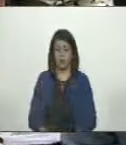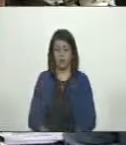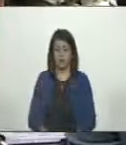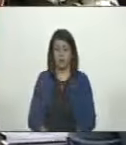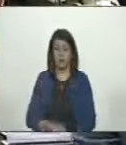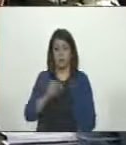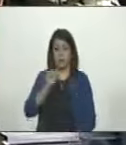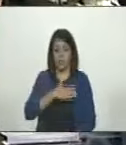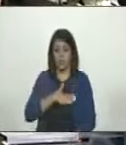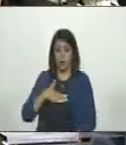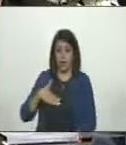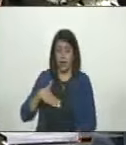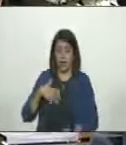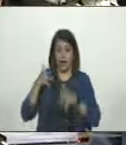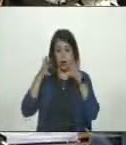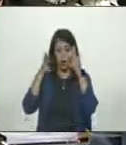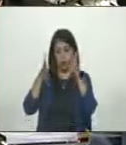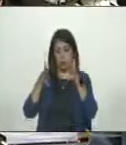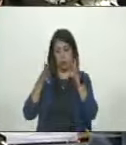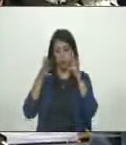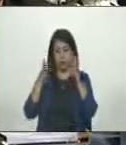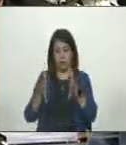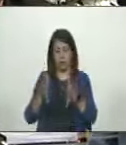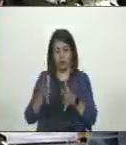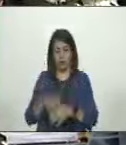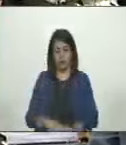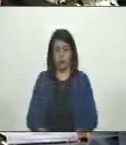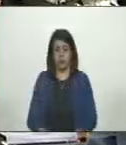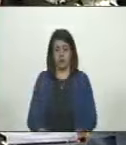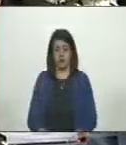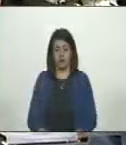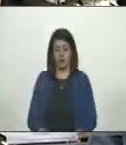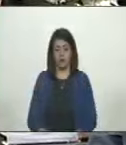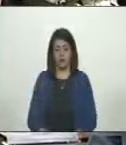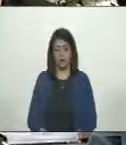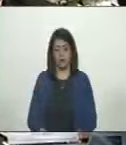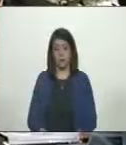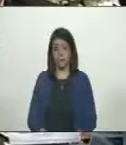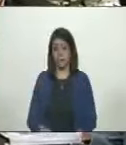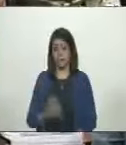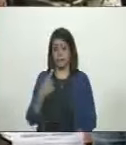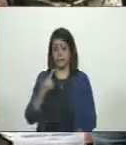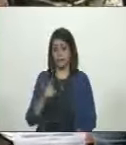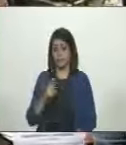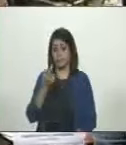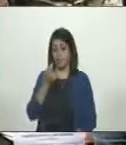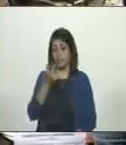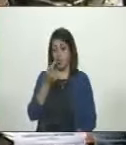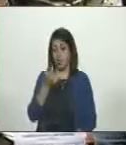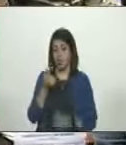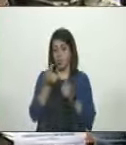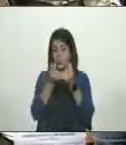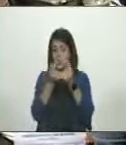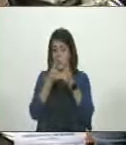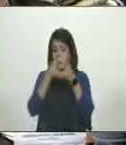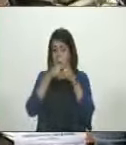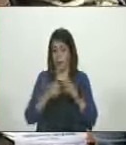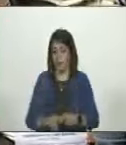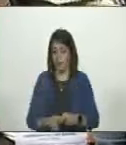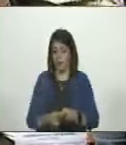si lo que se quiere sugerir, si lo que se quiere sugerir es que va a haber una menor cantidad de recursos